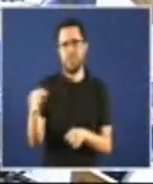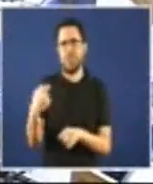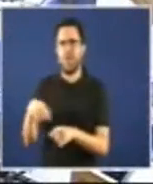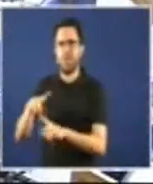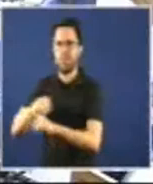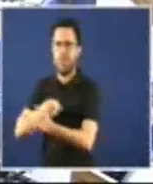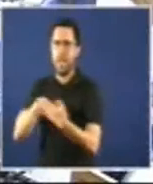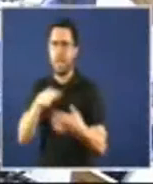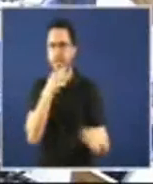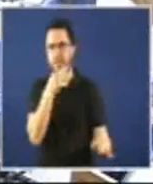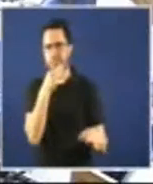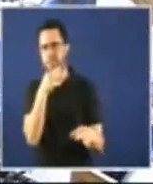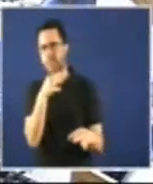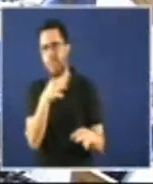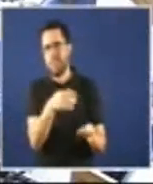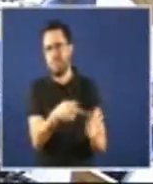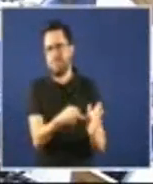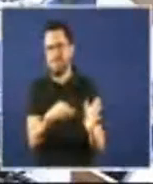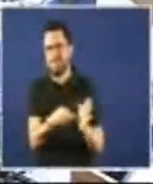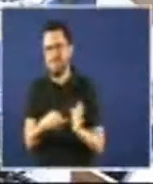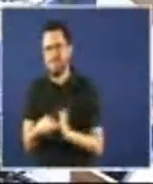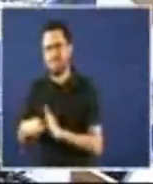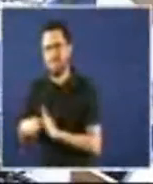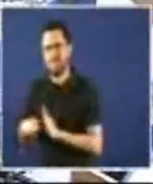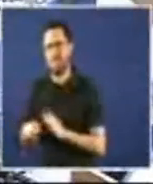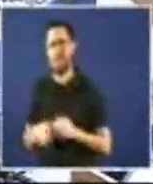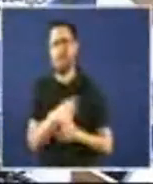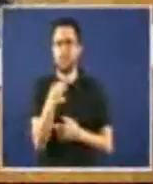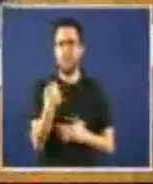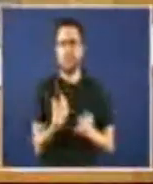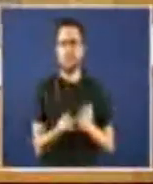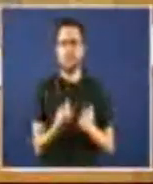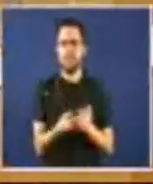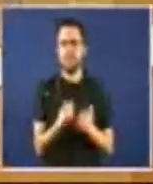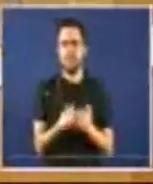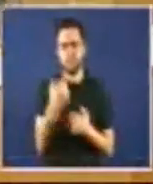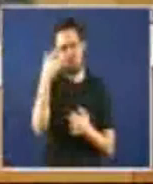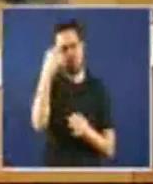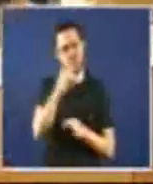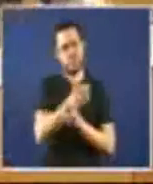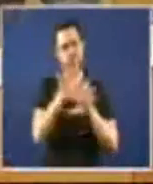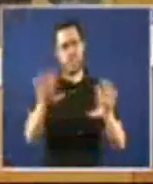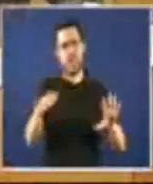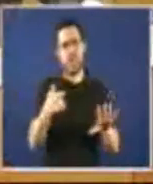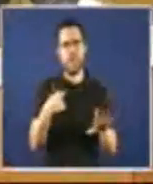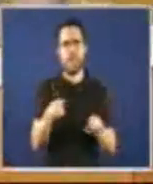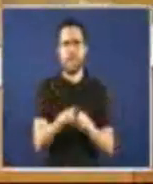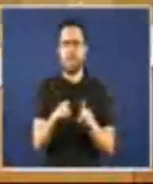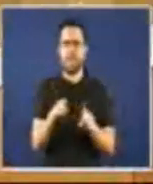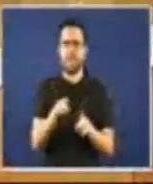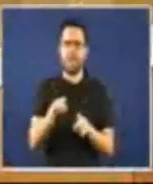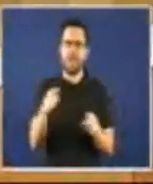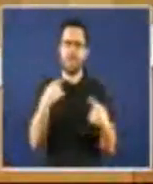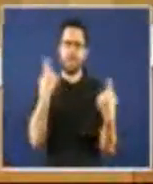e as energías e a mostra máis evidente e elocuente do estrepitoso e calamitoso fracaso